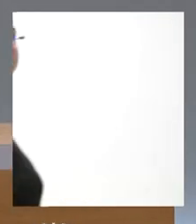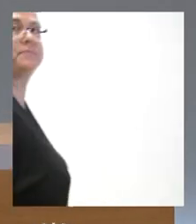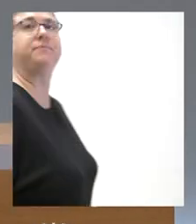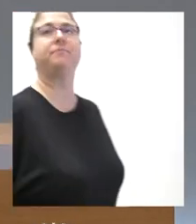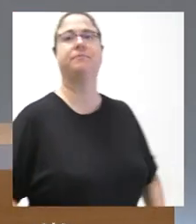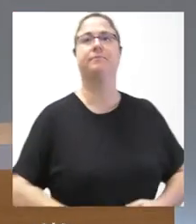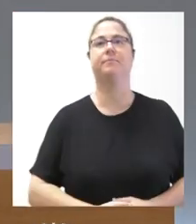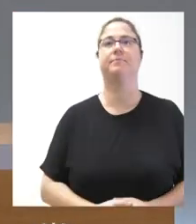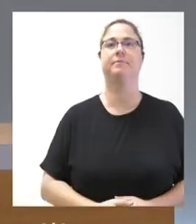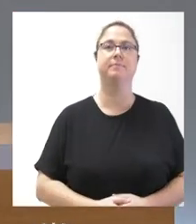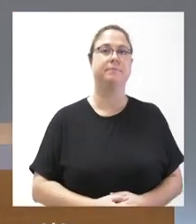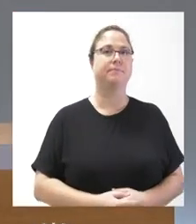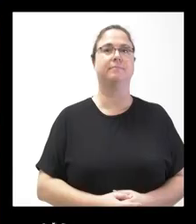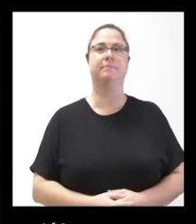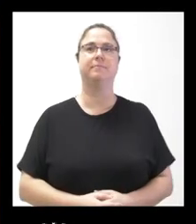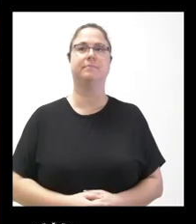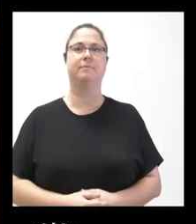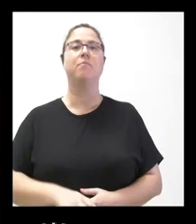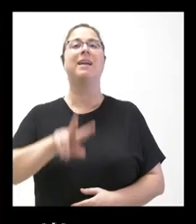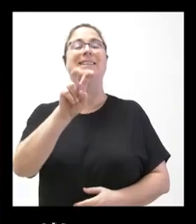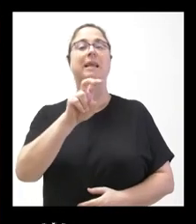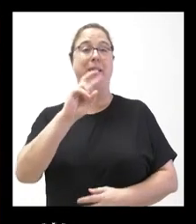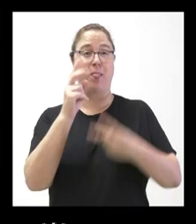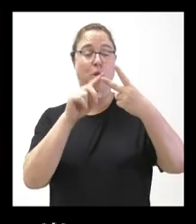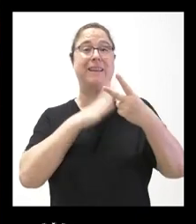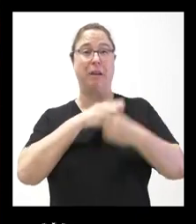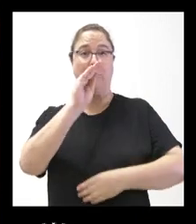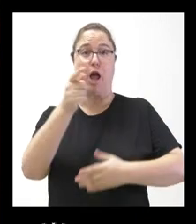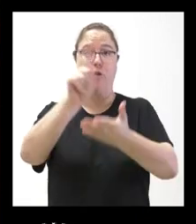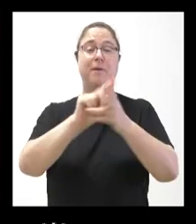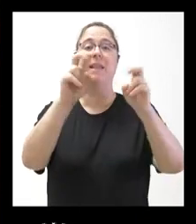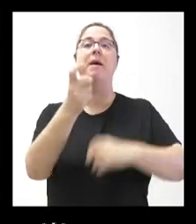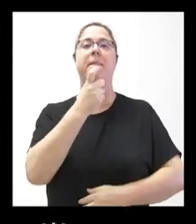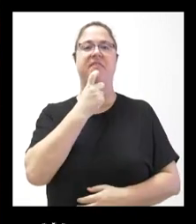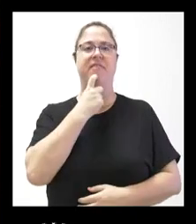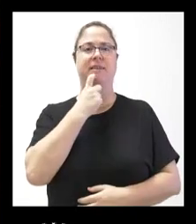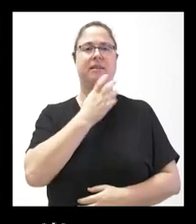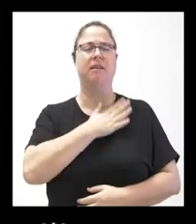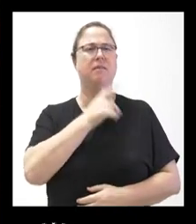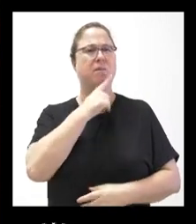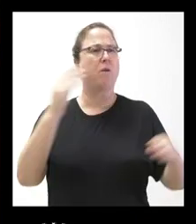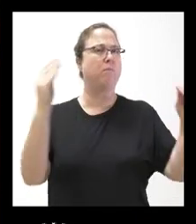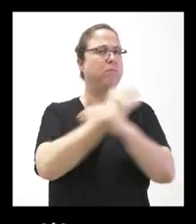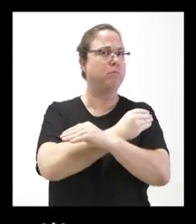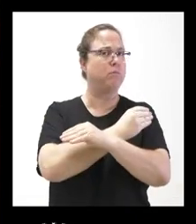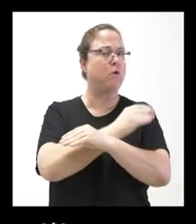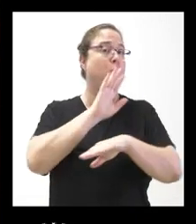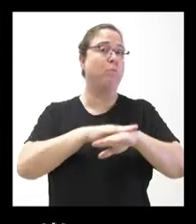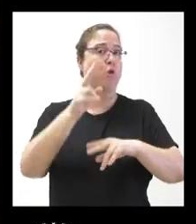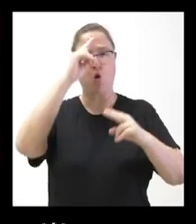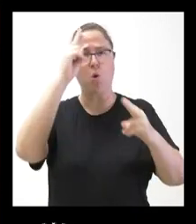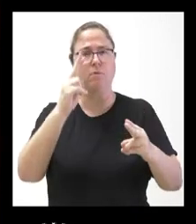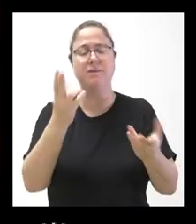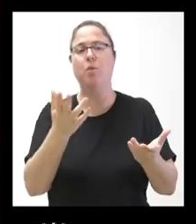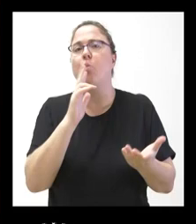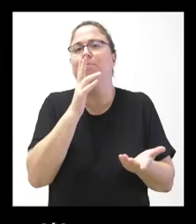cuestiones? Bueno, me gustaría repreguntarle sobre el tema de Briviesca. Eso quiere decir que no está de acuerdo porque no se ha respetado o no